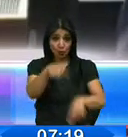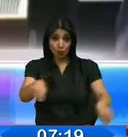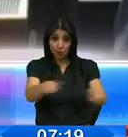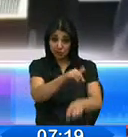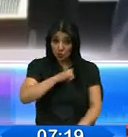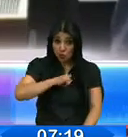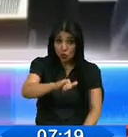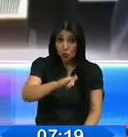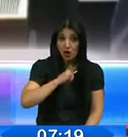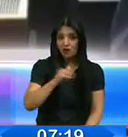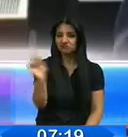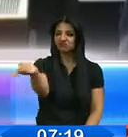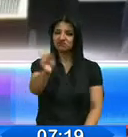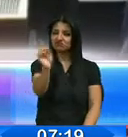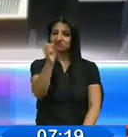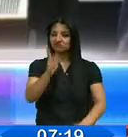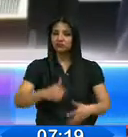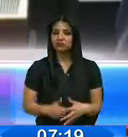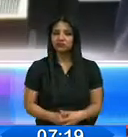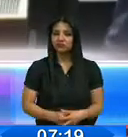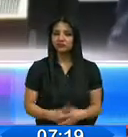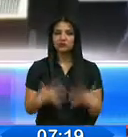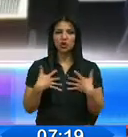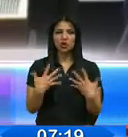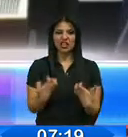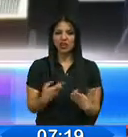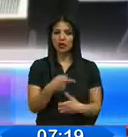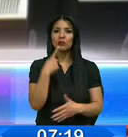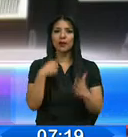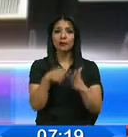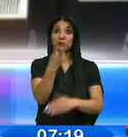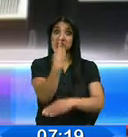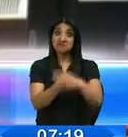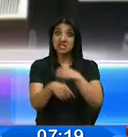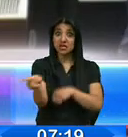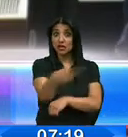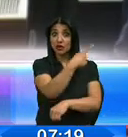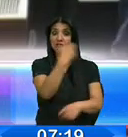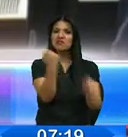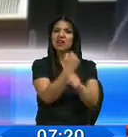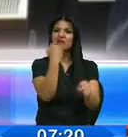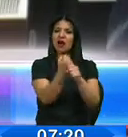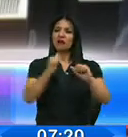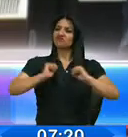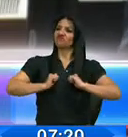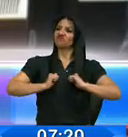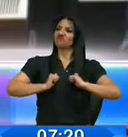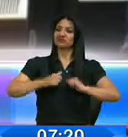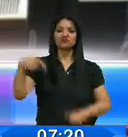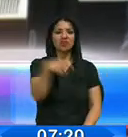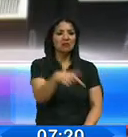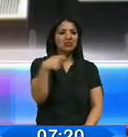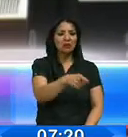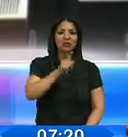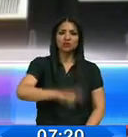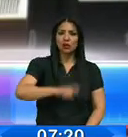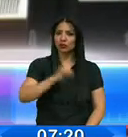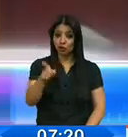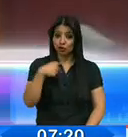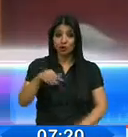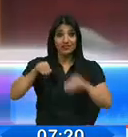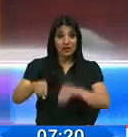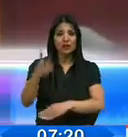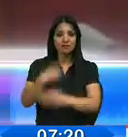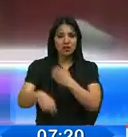no busco que mi hijo vaya a trabajar sin hacer nada porque les enseñé a ganarse el pan con dignidad.